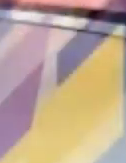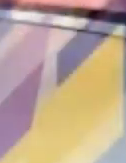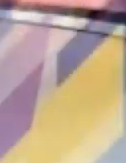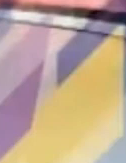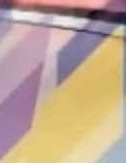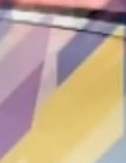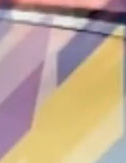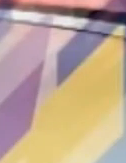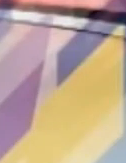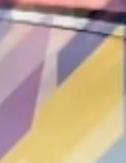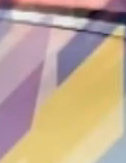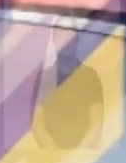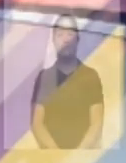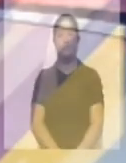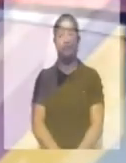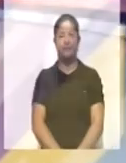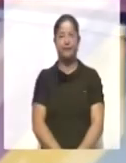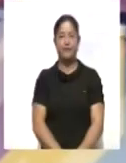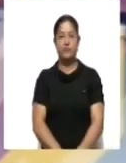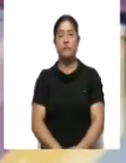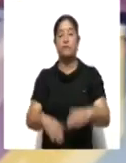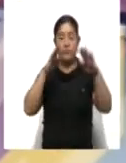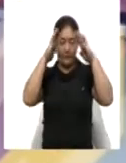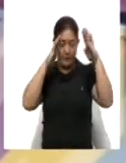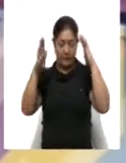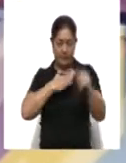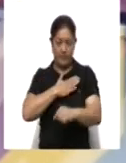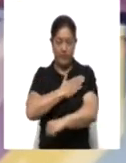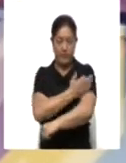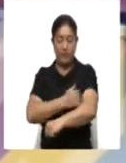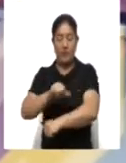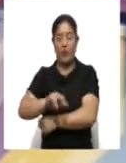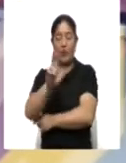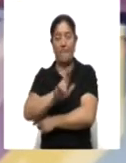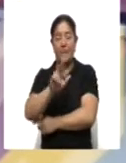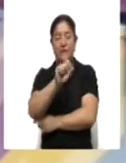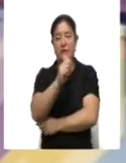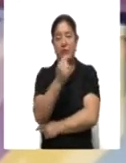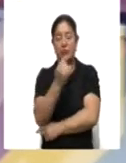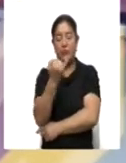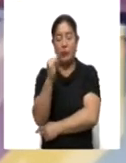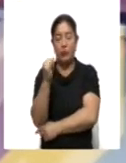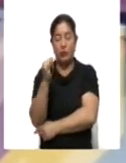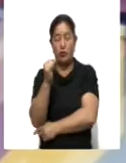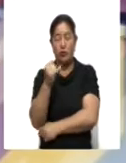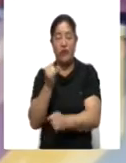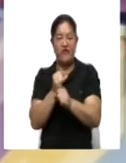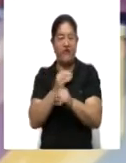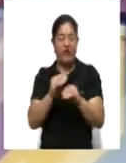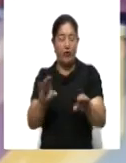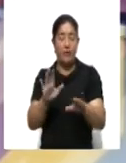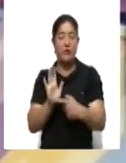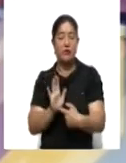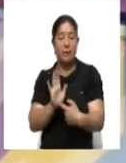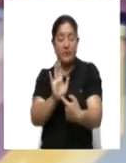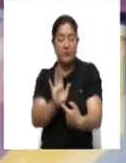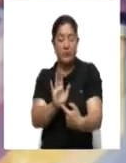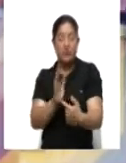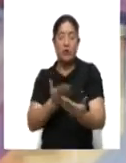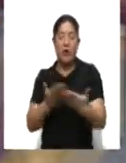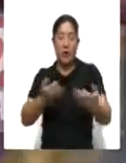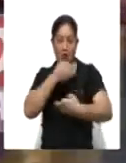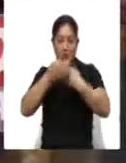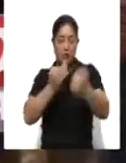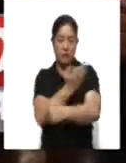Hola, buenas tardes, hoy es martes 29 de junio y esta es la información que le presentaremos en la emisión Vespertina de Ahora Noticias.